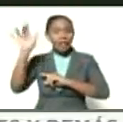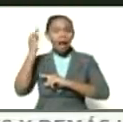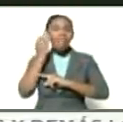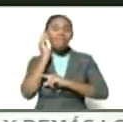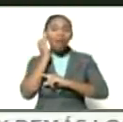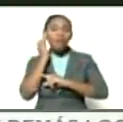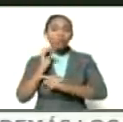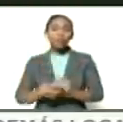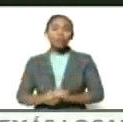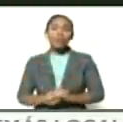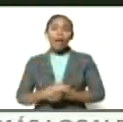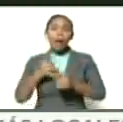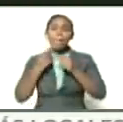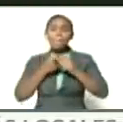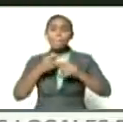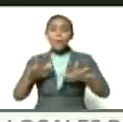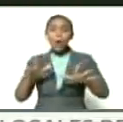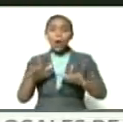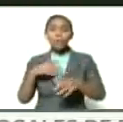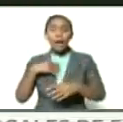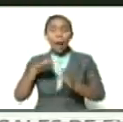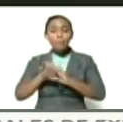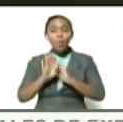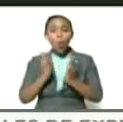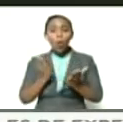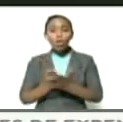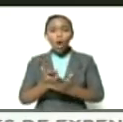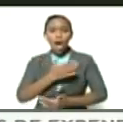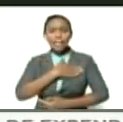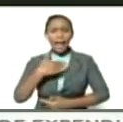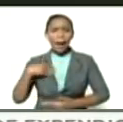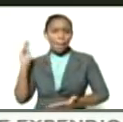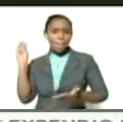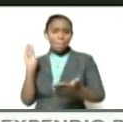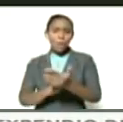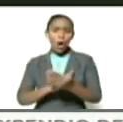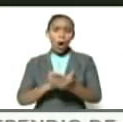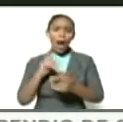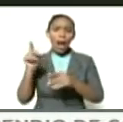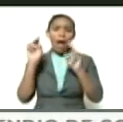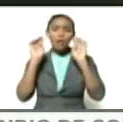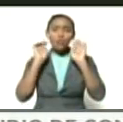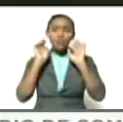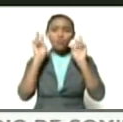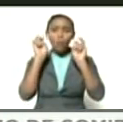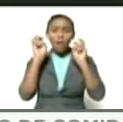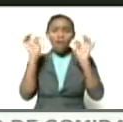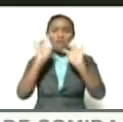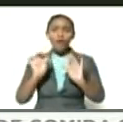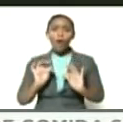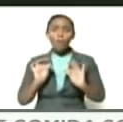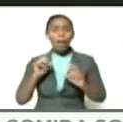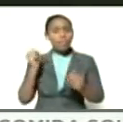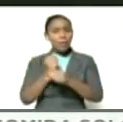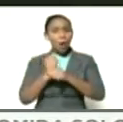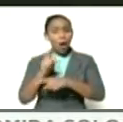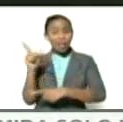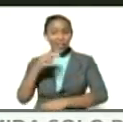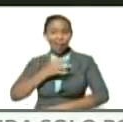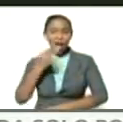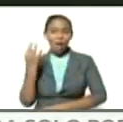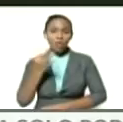creen las multinacionales del mundo que quieren imponer en la nueva hegemonía. Esa es la verdad.